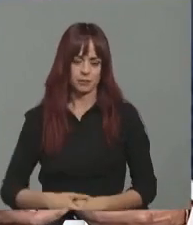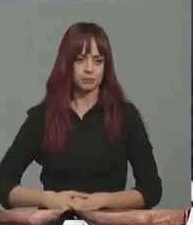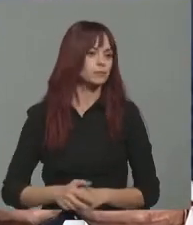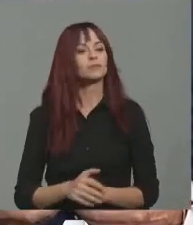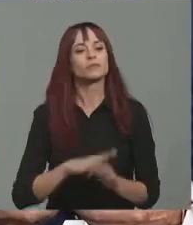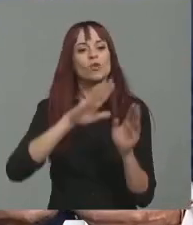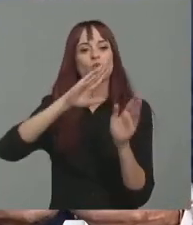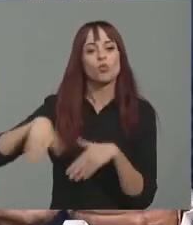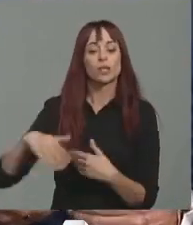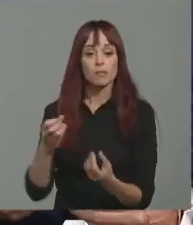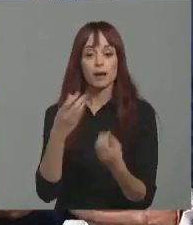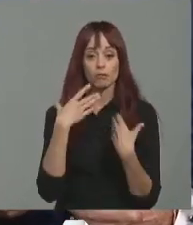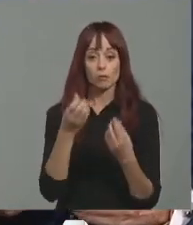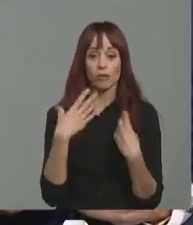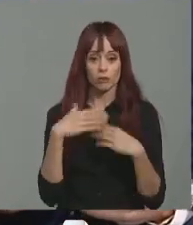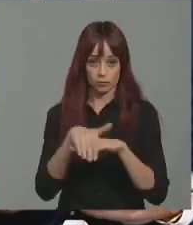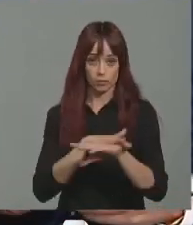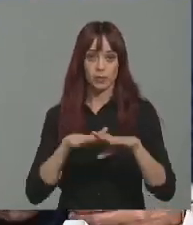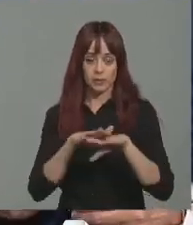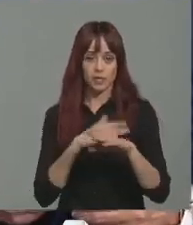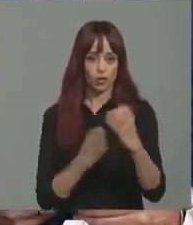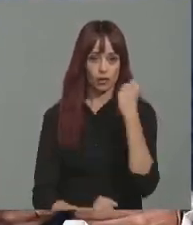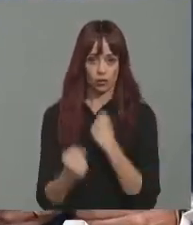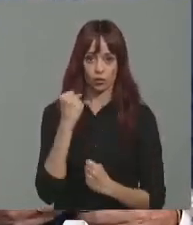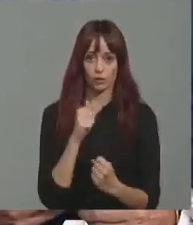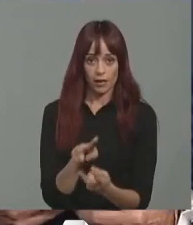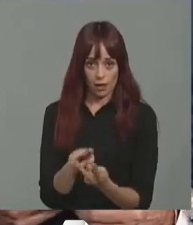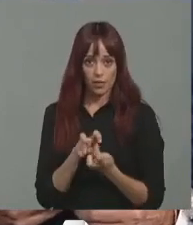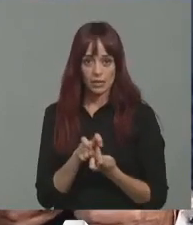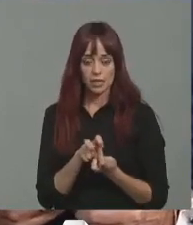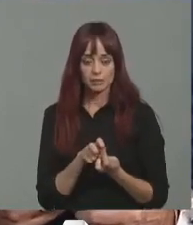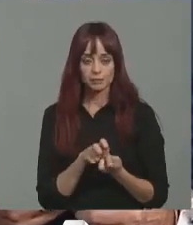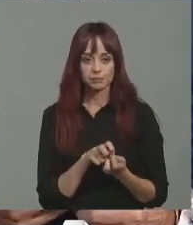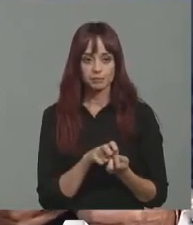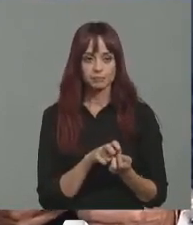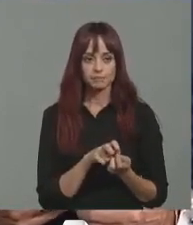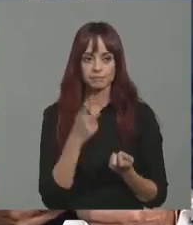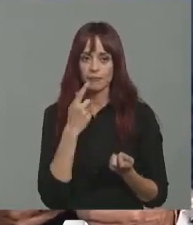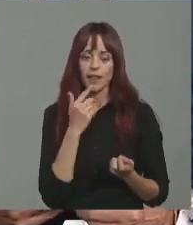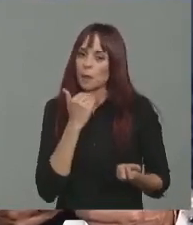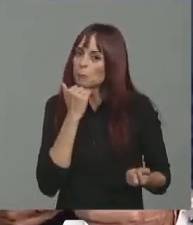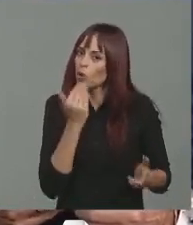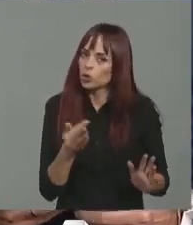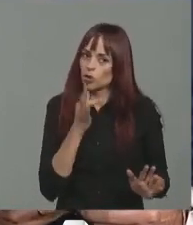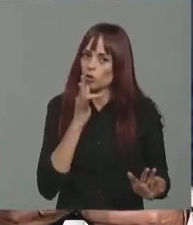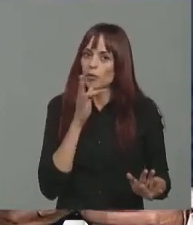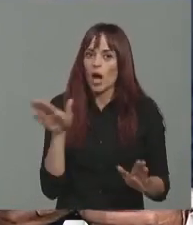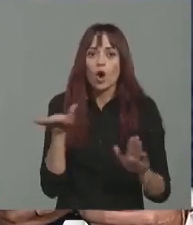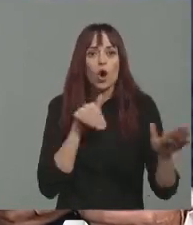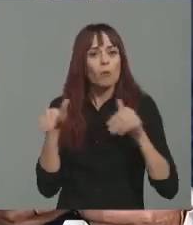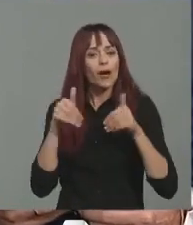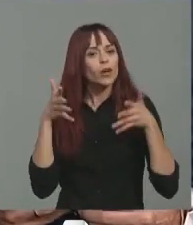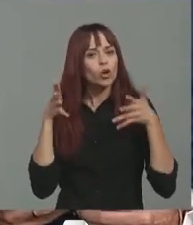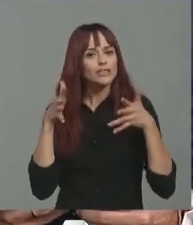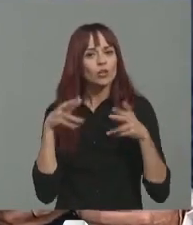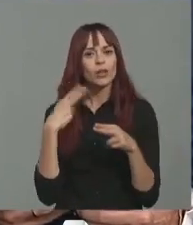información que tengo del Ministerio de Economía y Hacienda es que es demasiado pronto para convocar el Consejo de